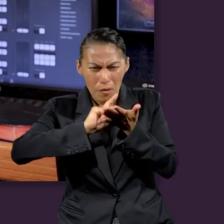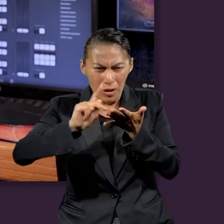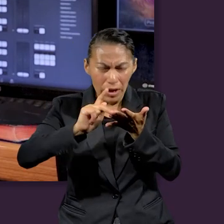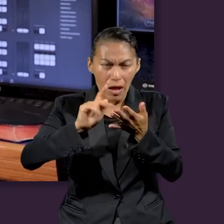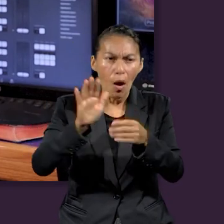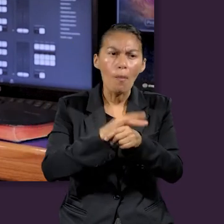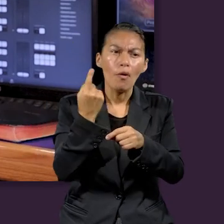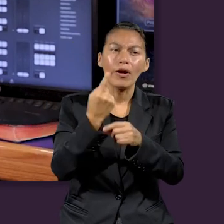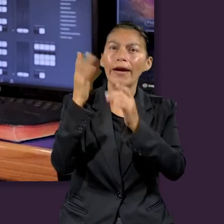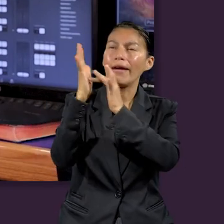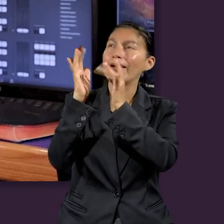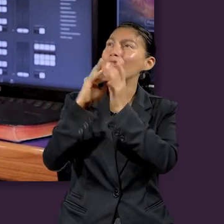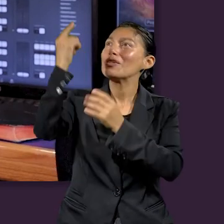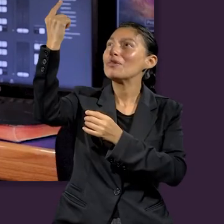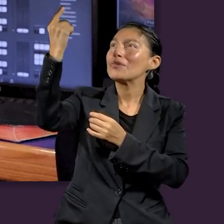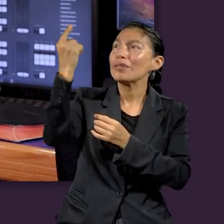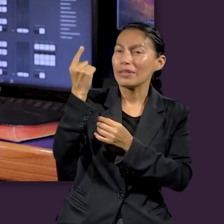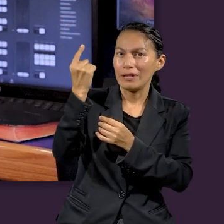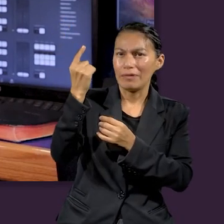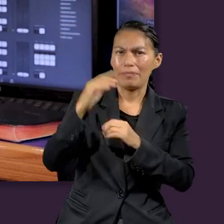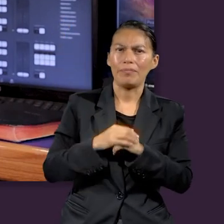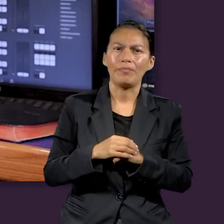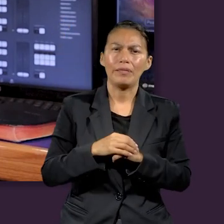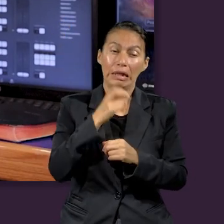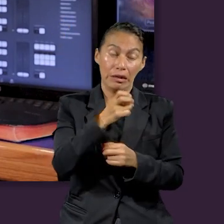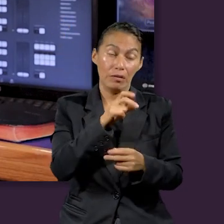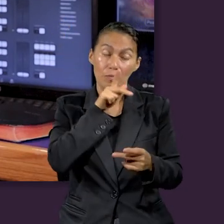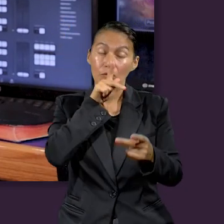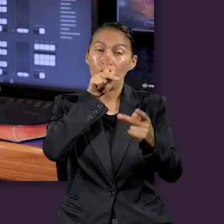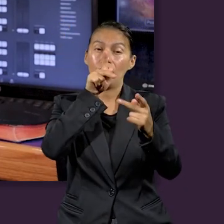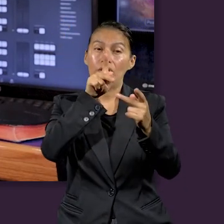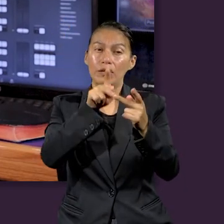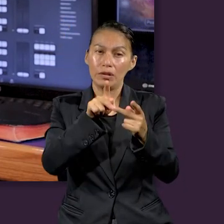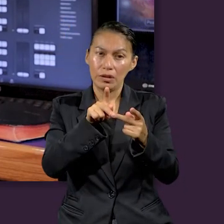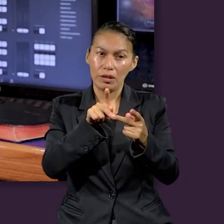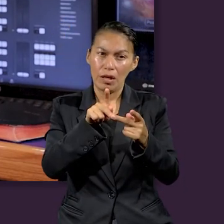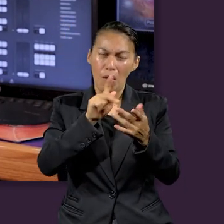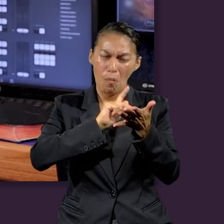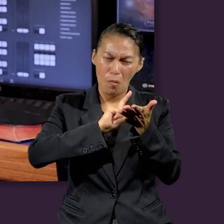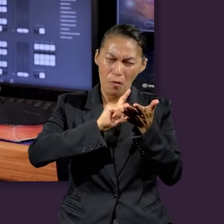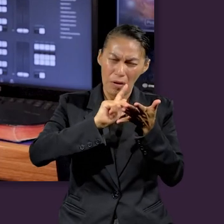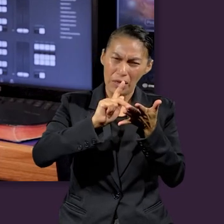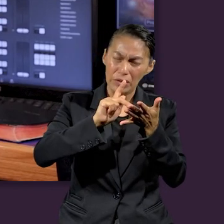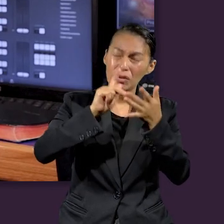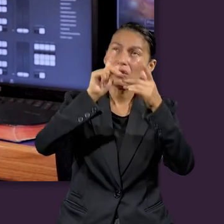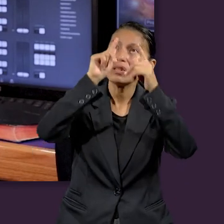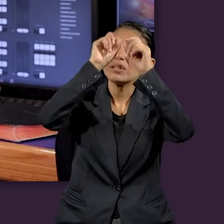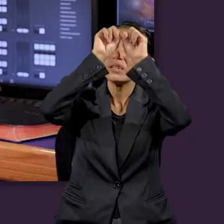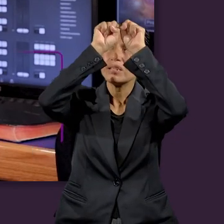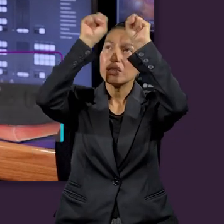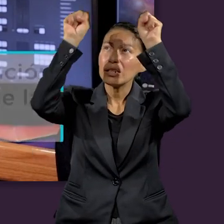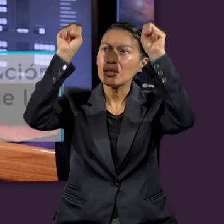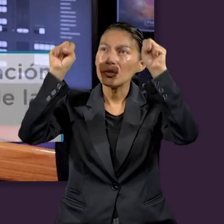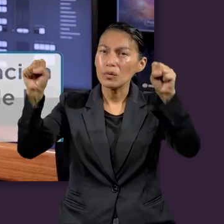venida de nuestro Señor Jesucristo. Sabemos que esta profecía señaló no solamente la purificación del santuario